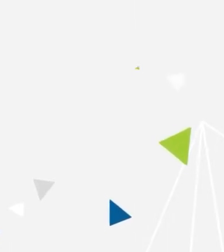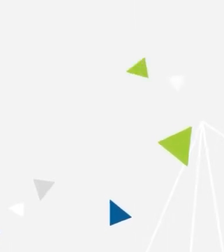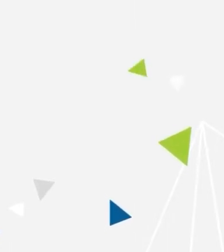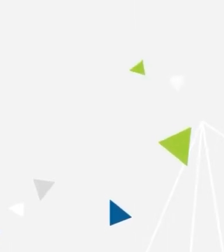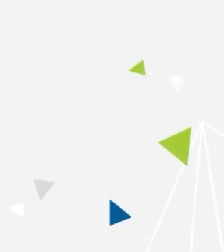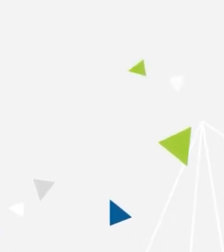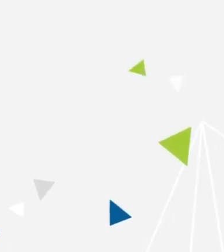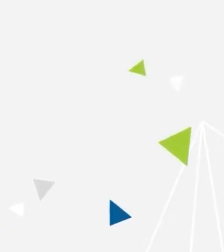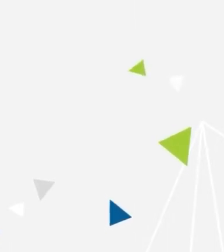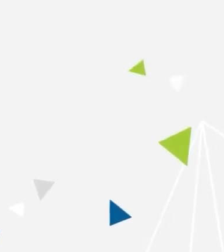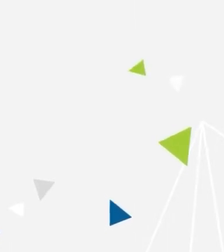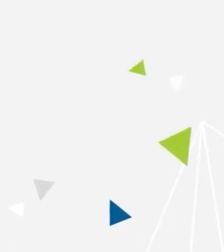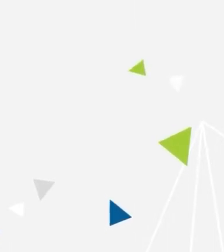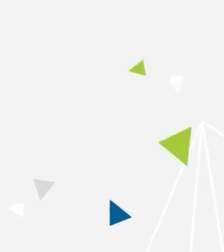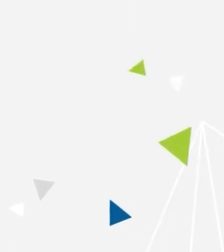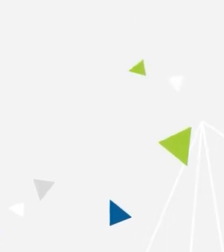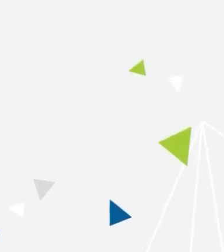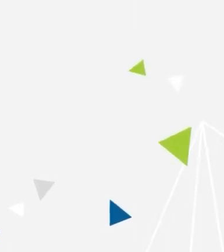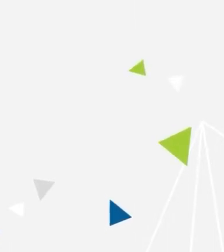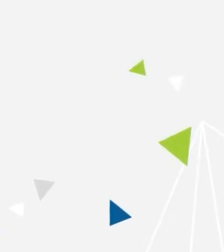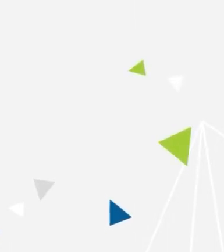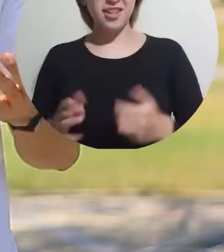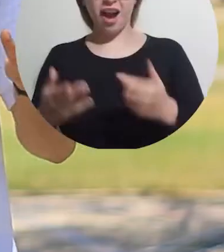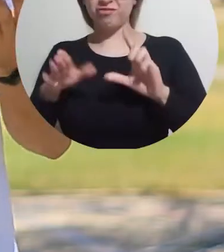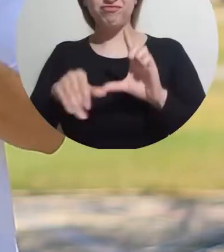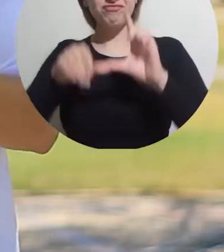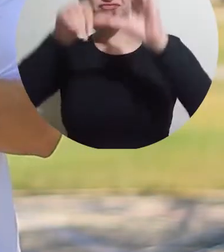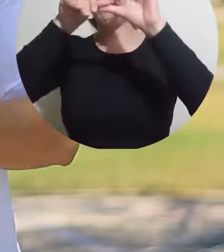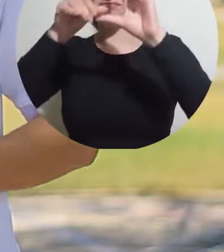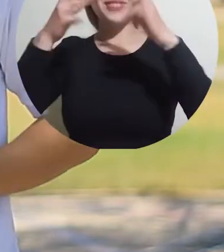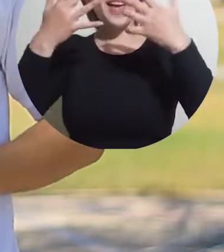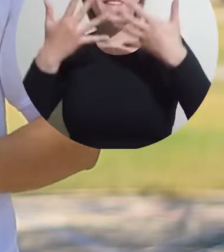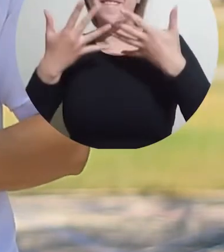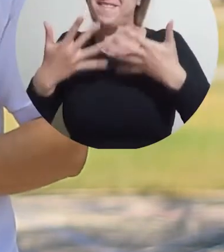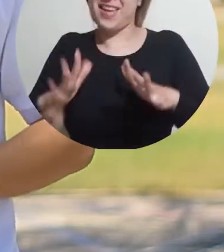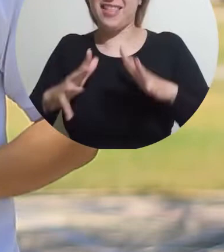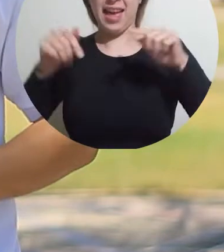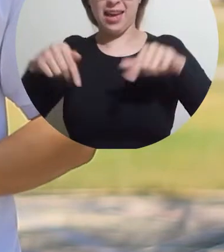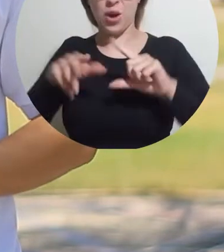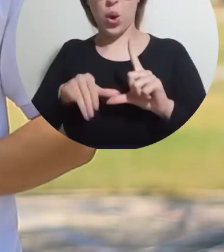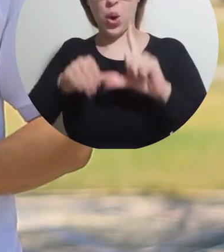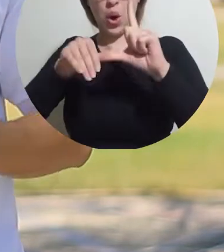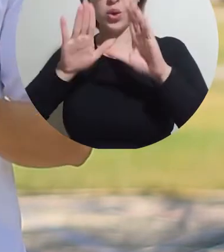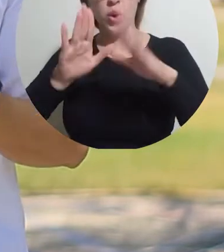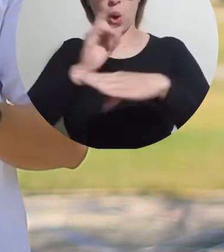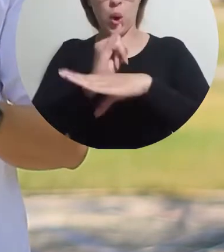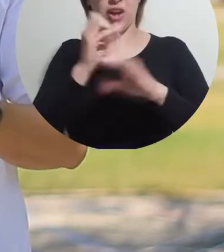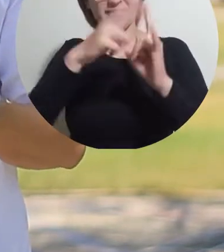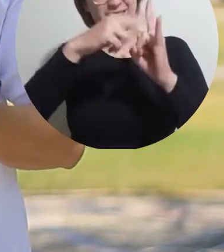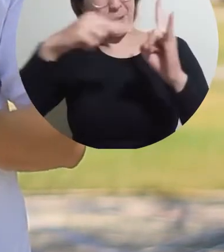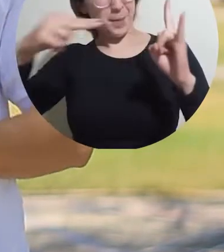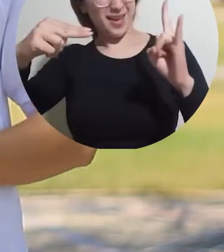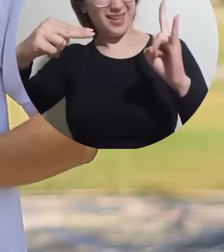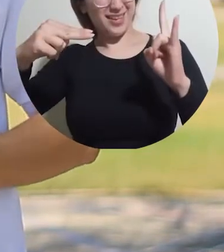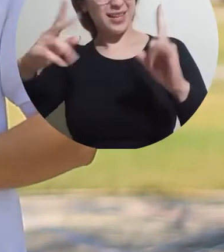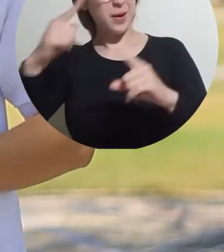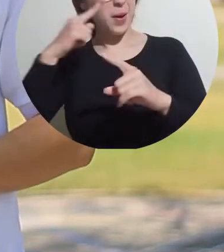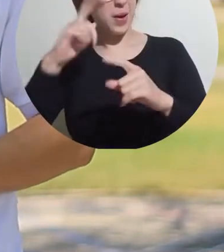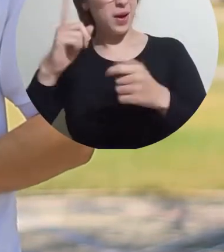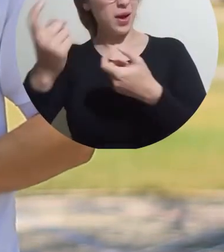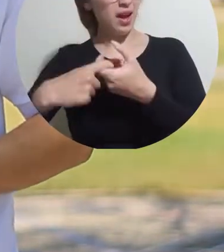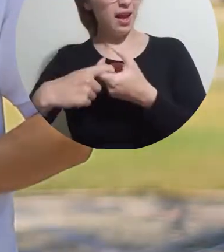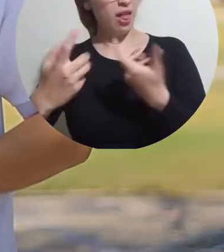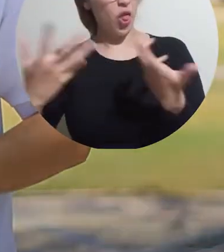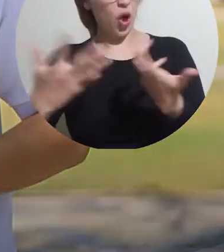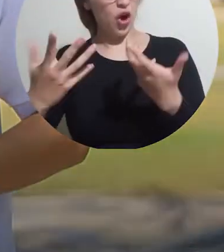Música, folclor, actividad Hemos llegado al final del Campus TV, programa institucional de la Universidad del